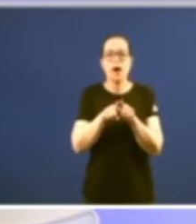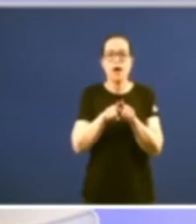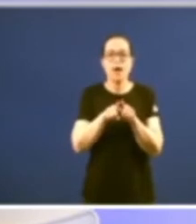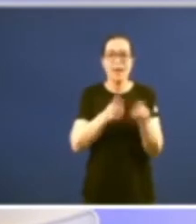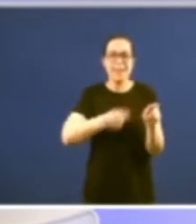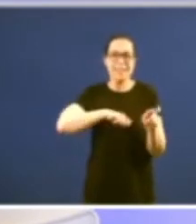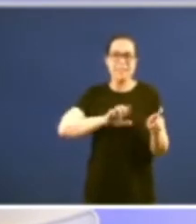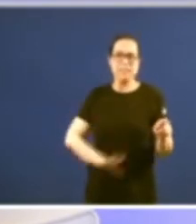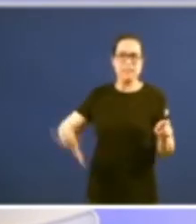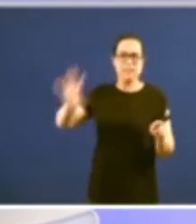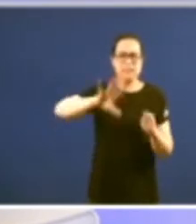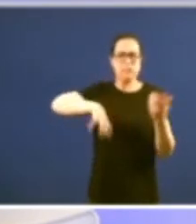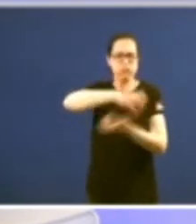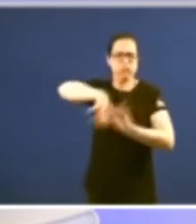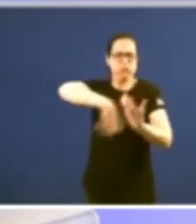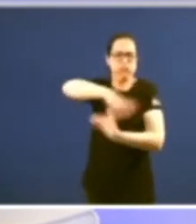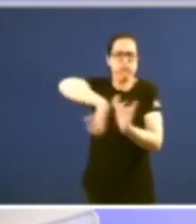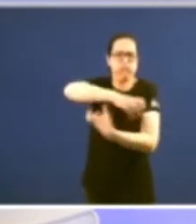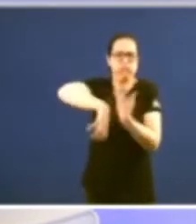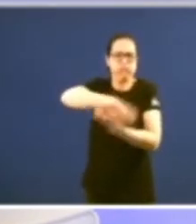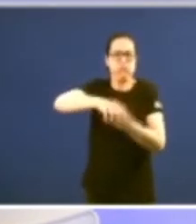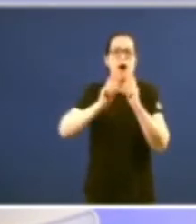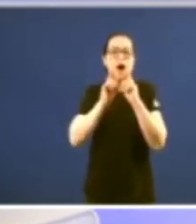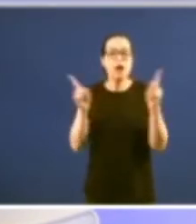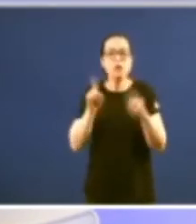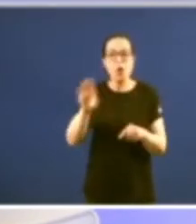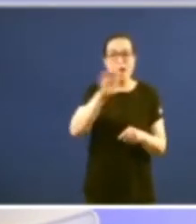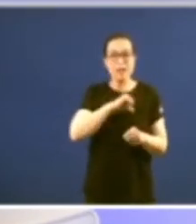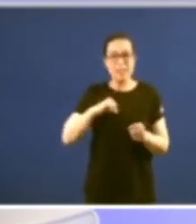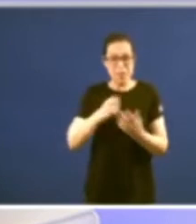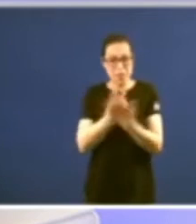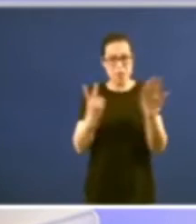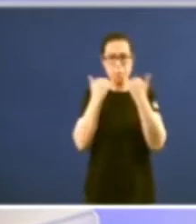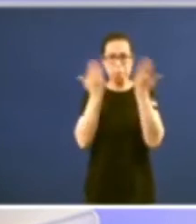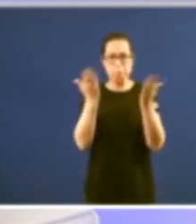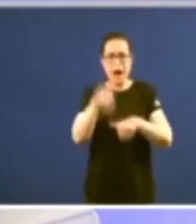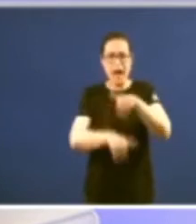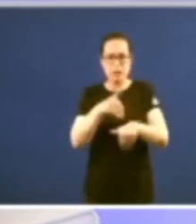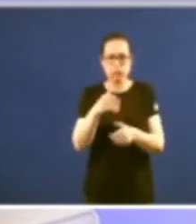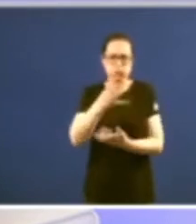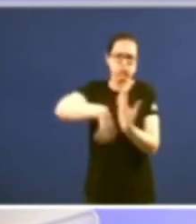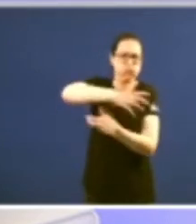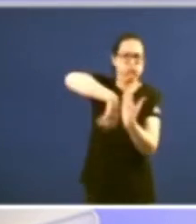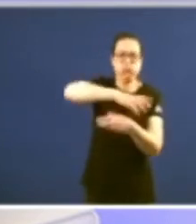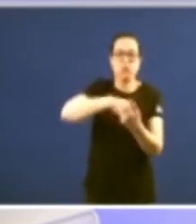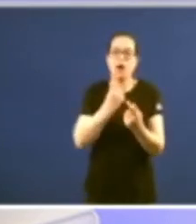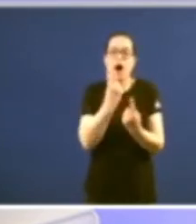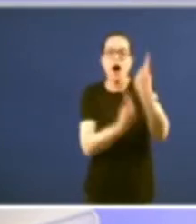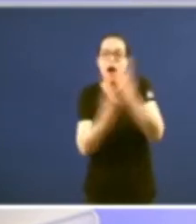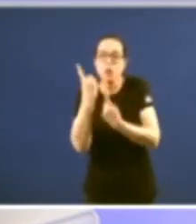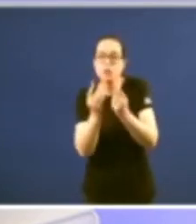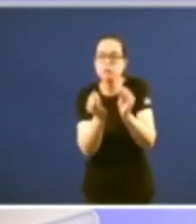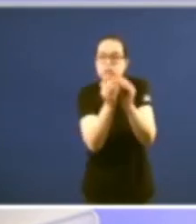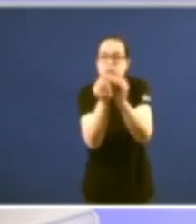que seria o que se produciría se as 17 comunidades autónomas poderen facer eleccións cando que xeran polo demáis é o que ocurre en Alemania non son 17 landers son 16